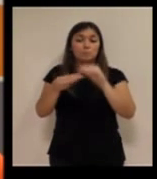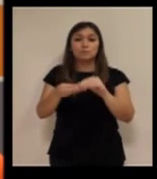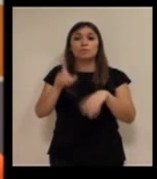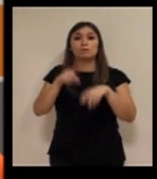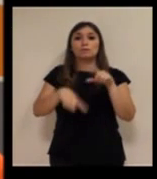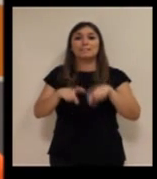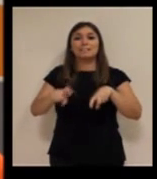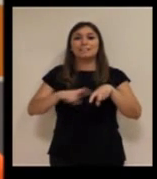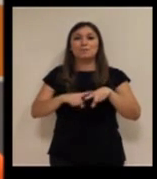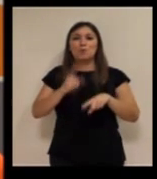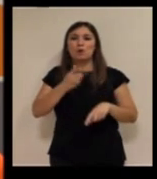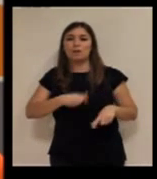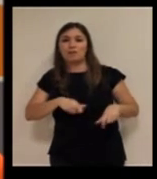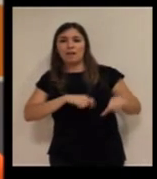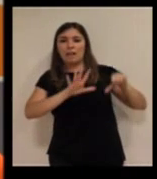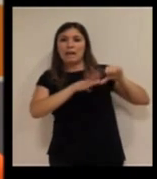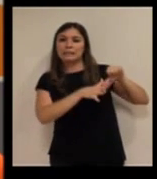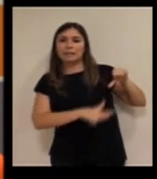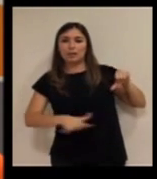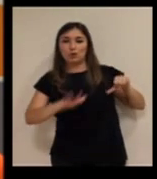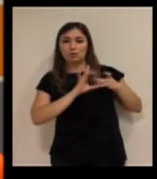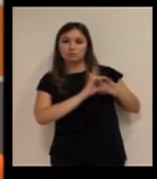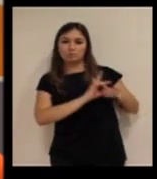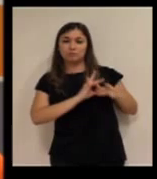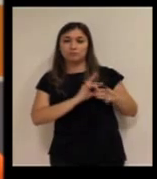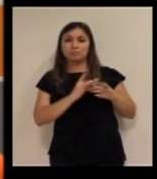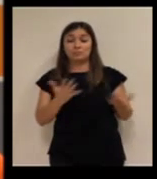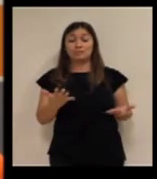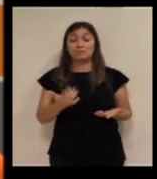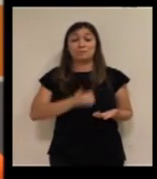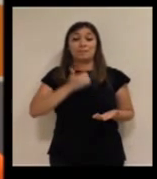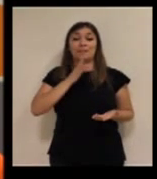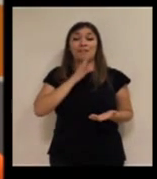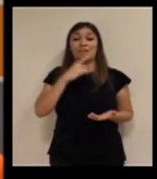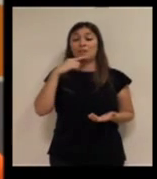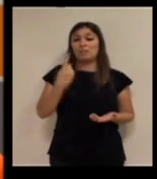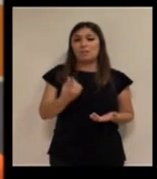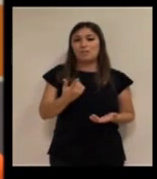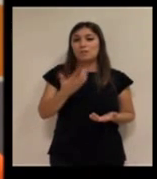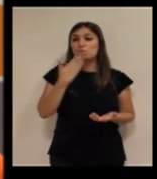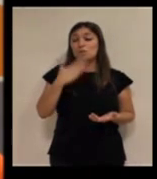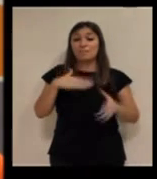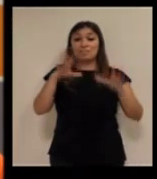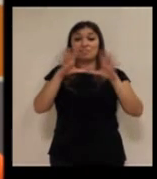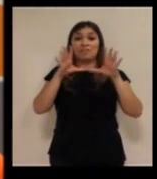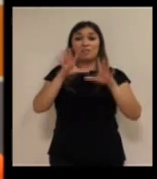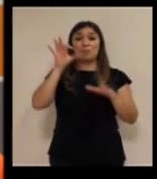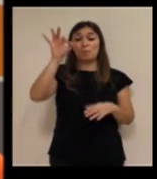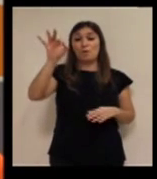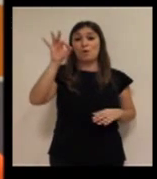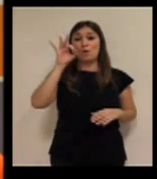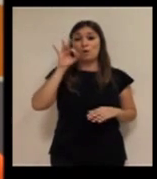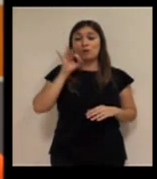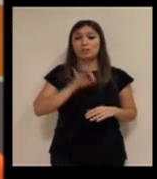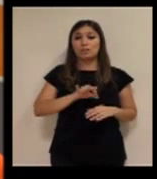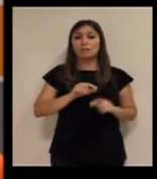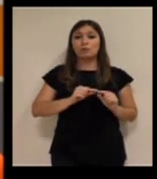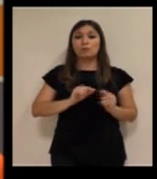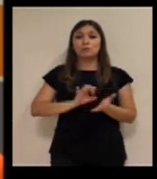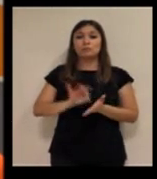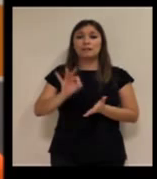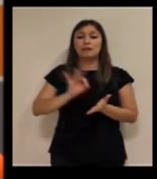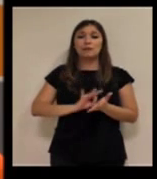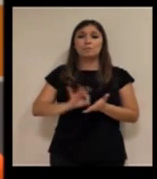muy adaptado al carácter latino nuestro que dice que de hecho aquí comentabais que era en torno si un 10% es